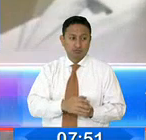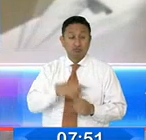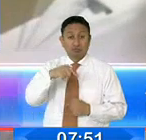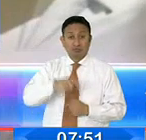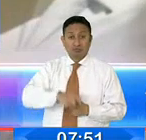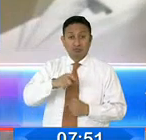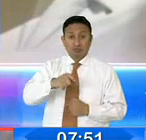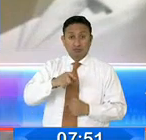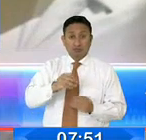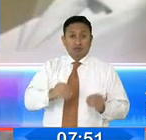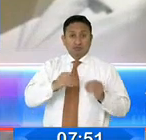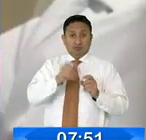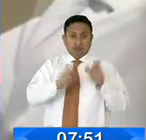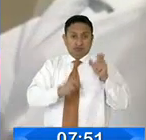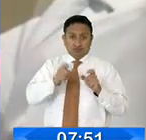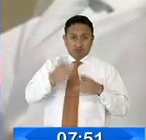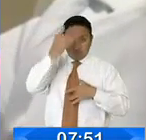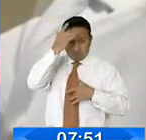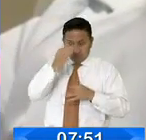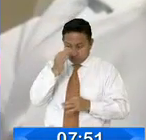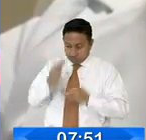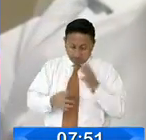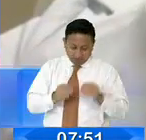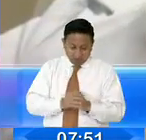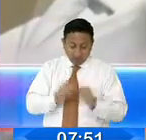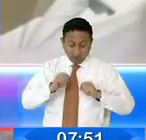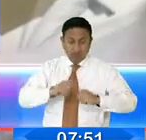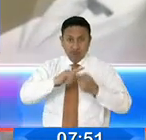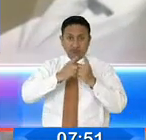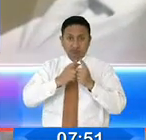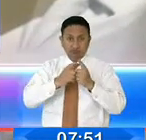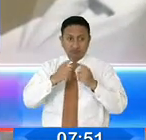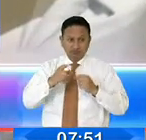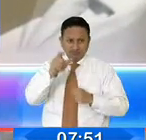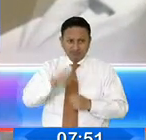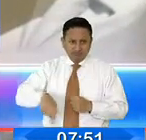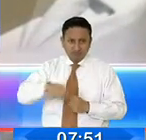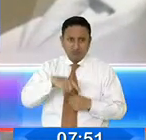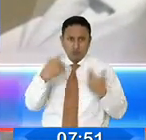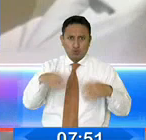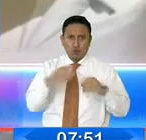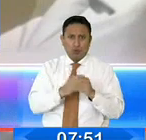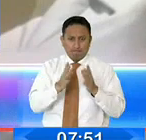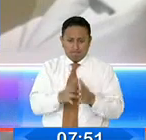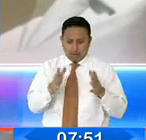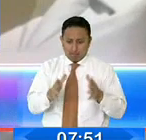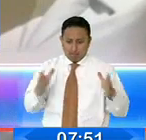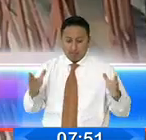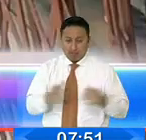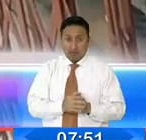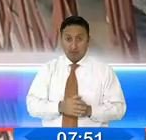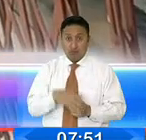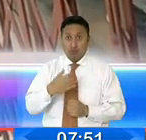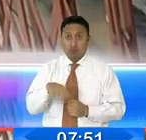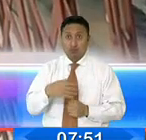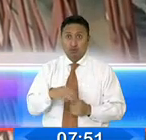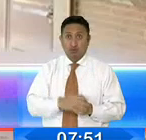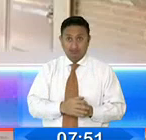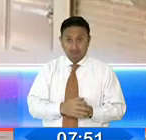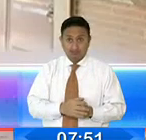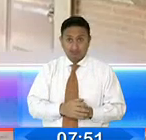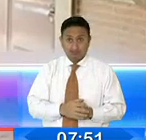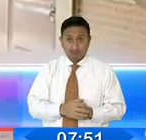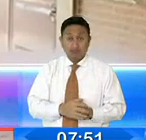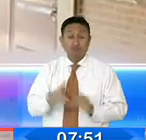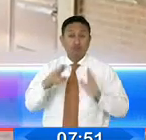casos y el hecho de levantar estas medidas va a hacer que aumenten los casos en los próximos diez, doce a quince días. Sostienen que es